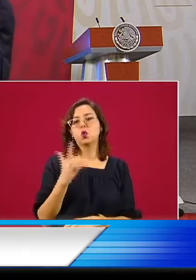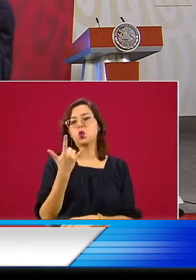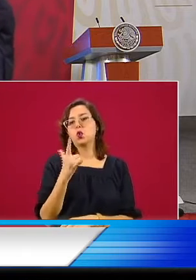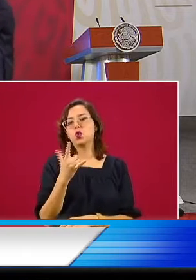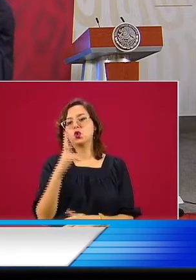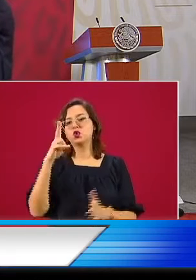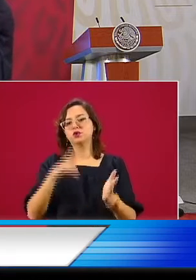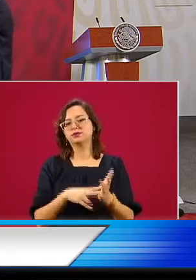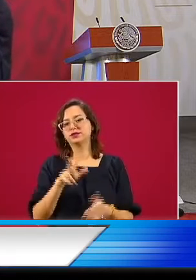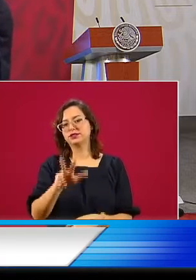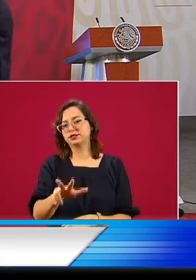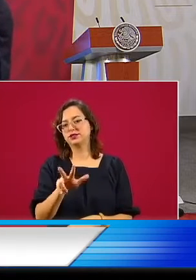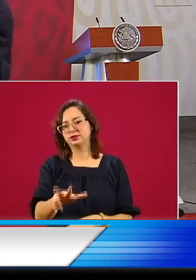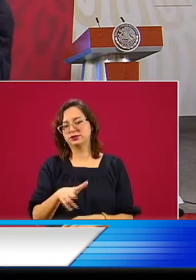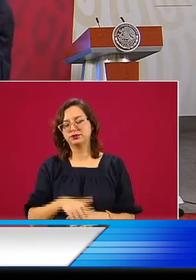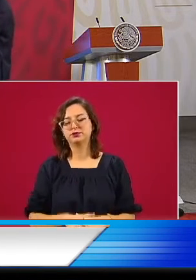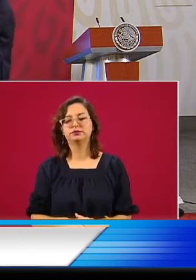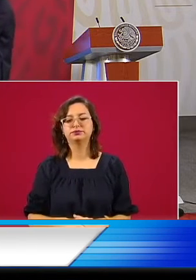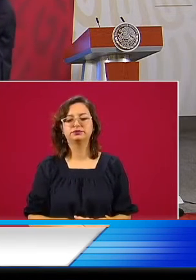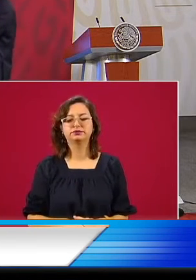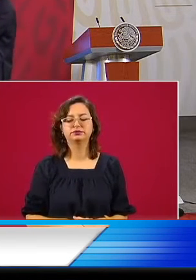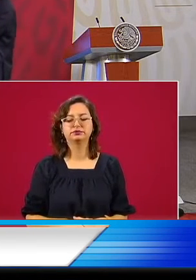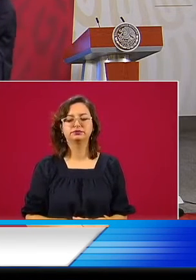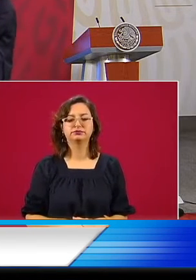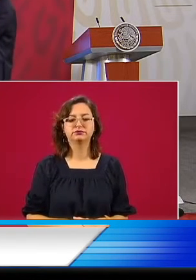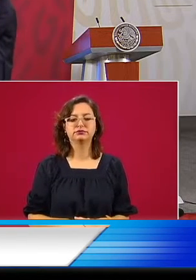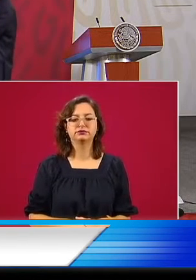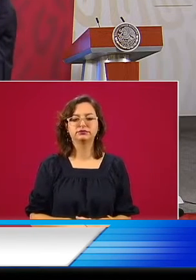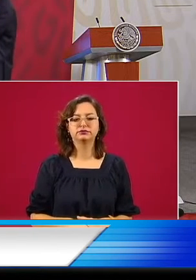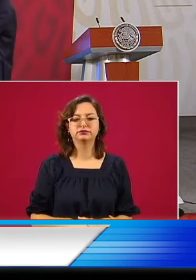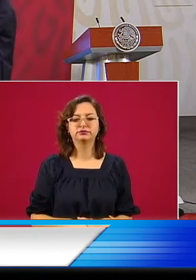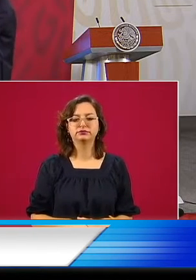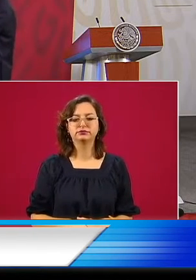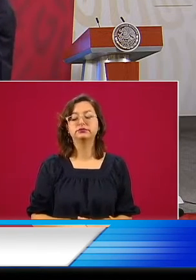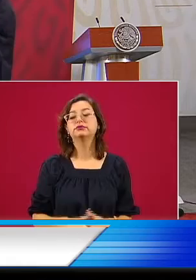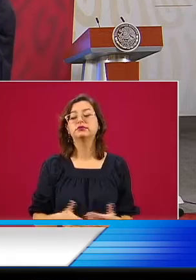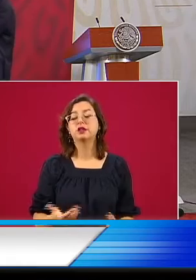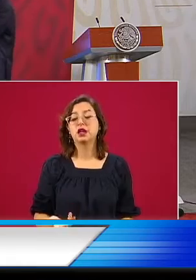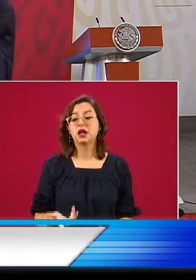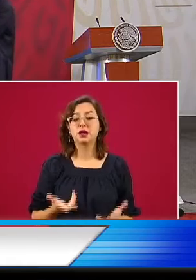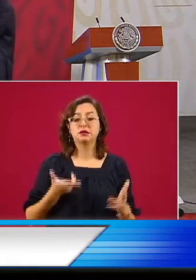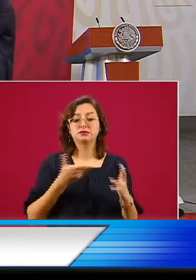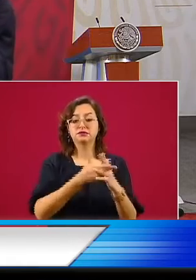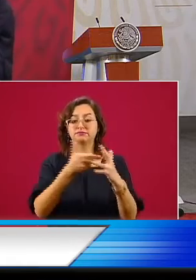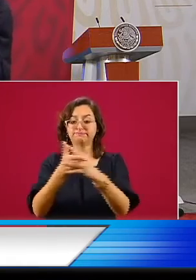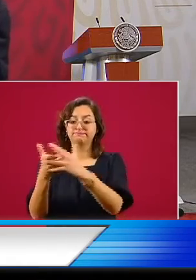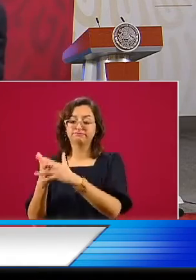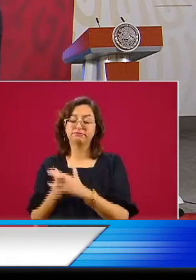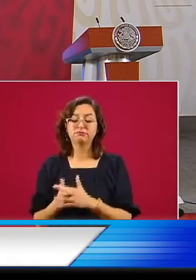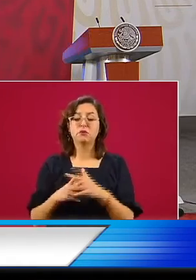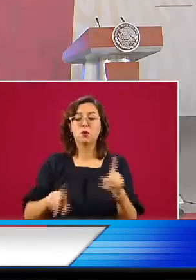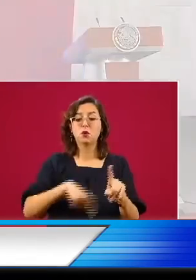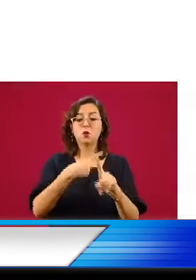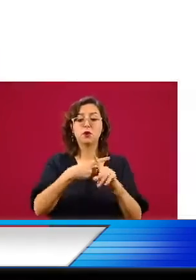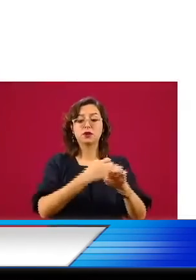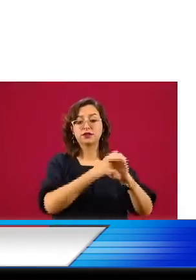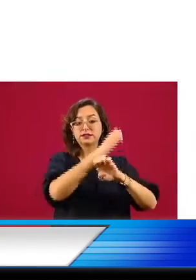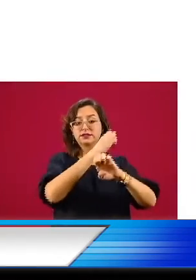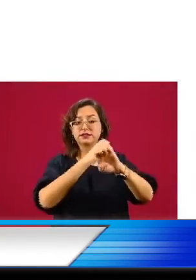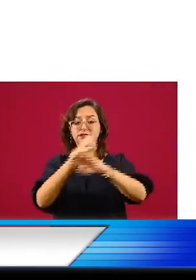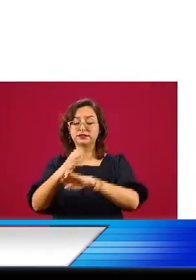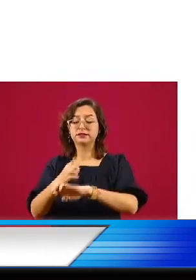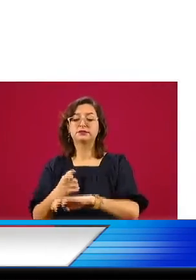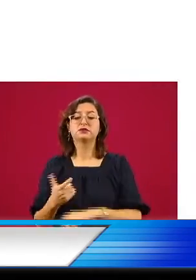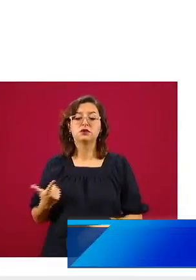señaló que se han logrado ahorros por más de 83 mil millones de pesos desde el inicio de este gobierno hasta el mes de mayo, gracias al combate al